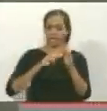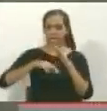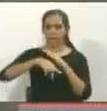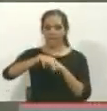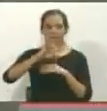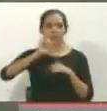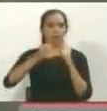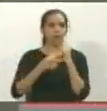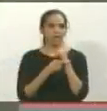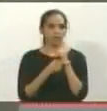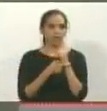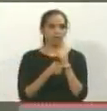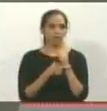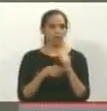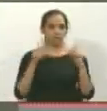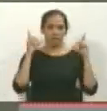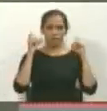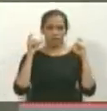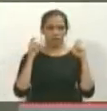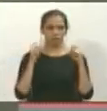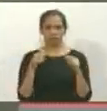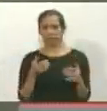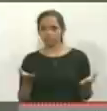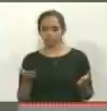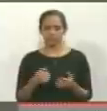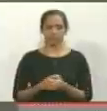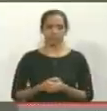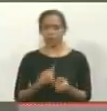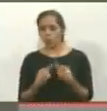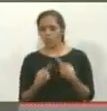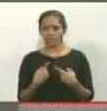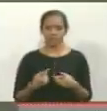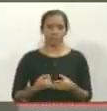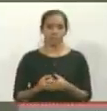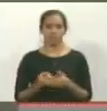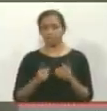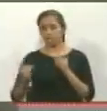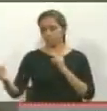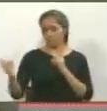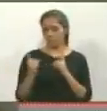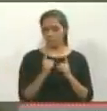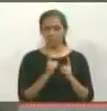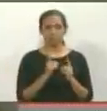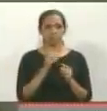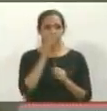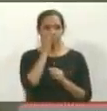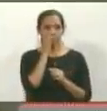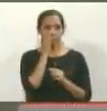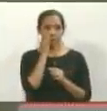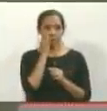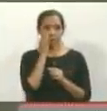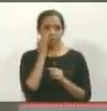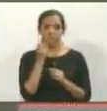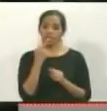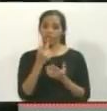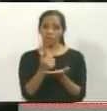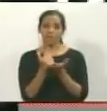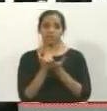Guaidó, empezó a tomar fotos, y me vine, pero es menos que me van a ayudar.